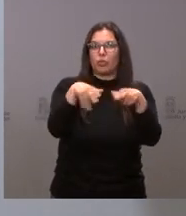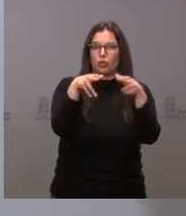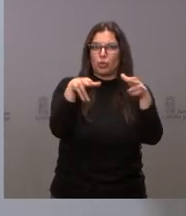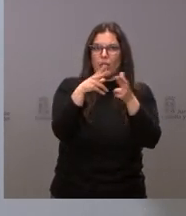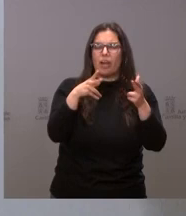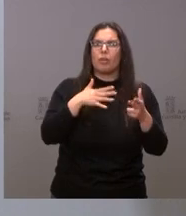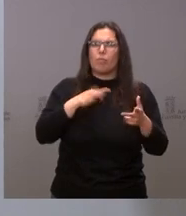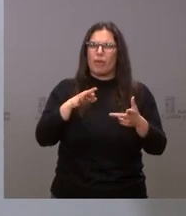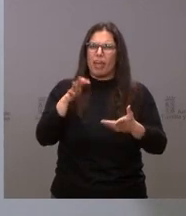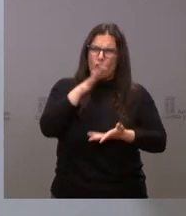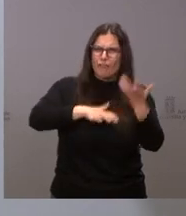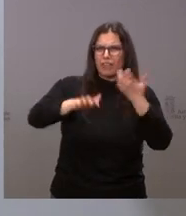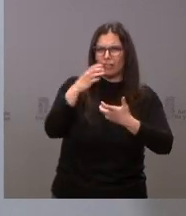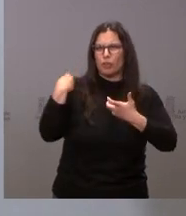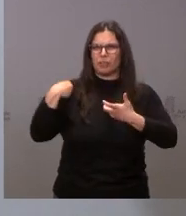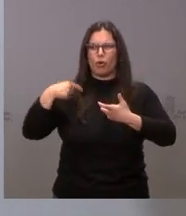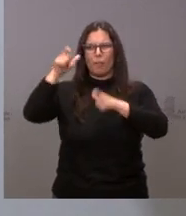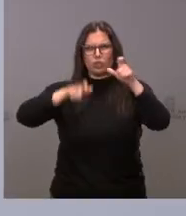las calles ¿qué opina?